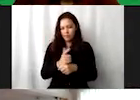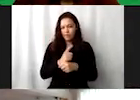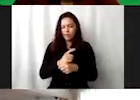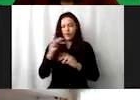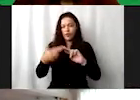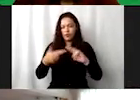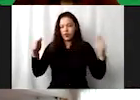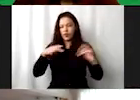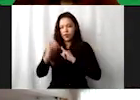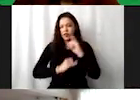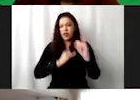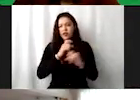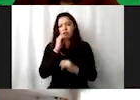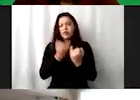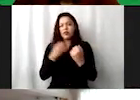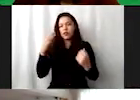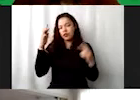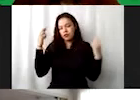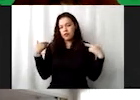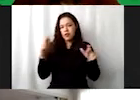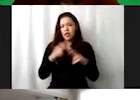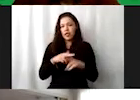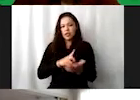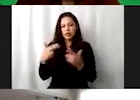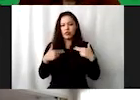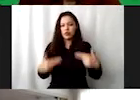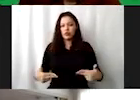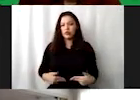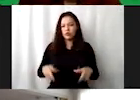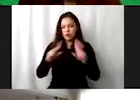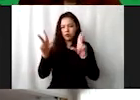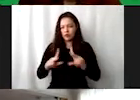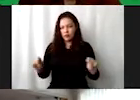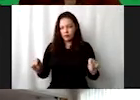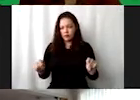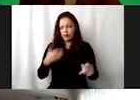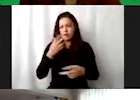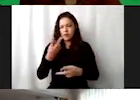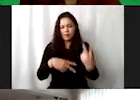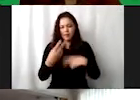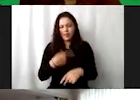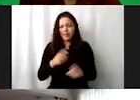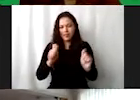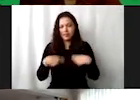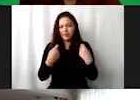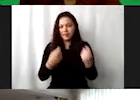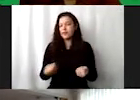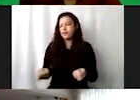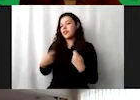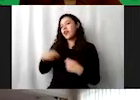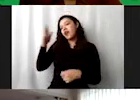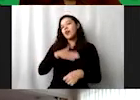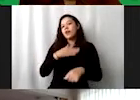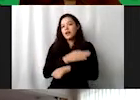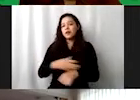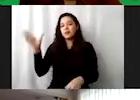y maestra en Derechos Humanos y Paz. Maestra, bienvenida. Le cedo la palabra. Hola, buenas tardes. ¿Sí me